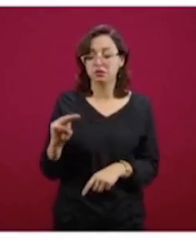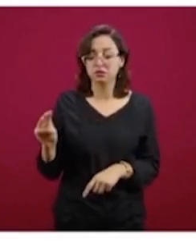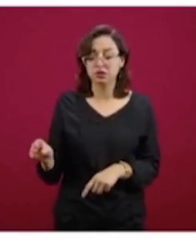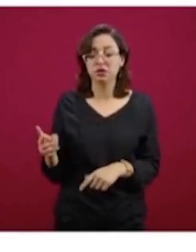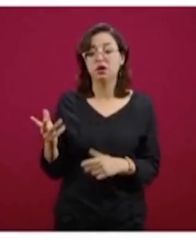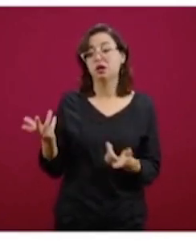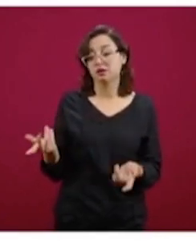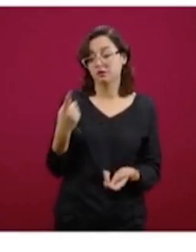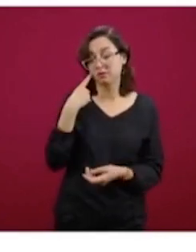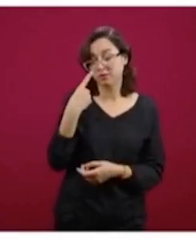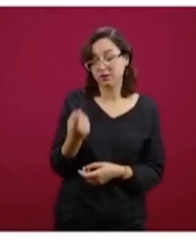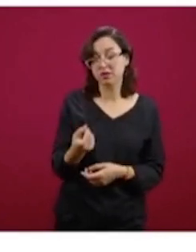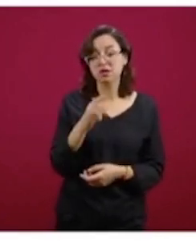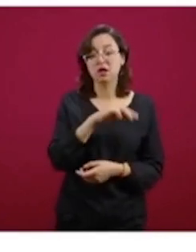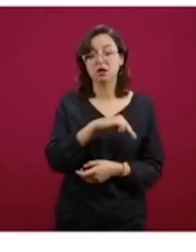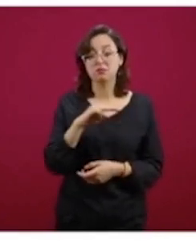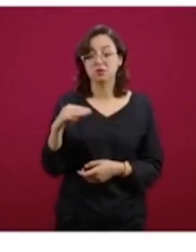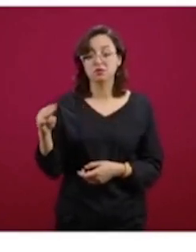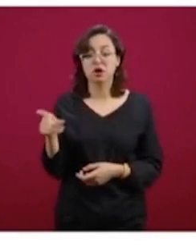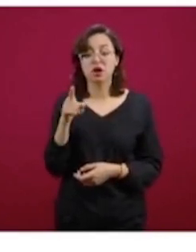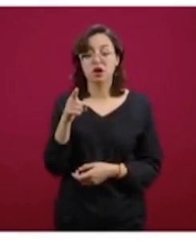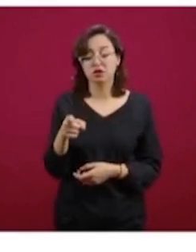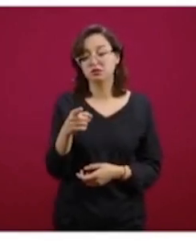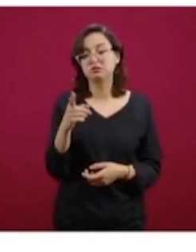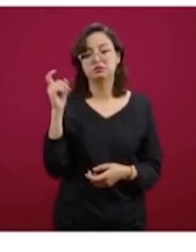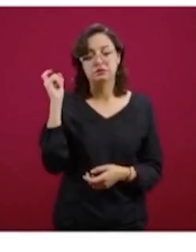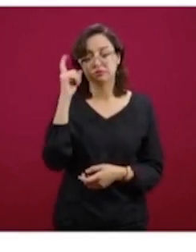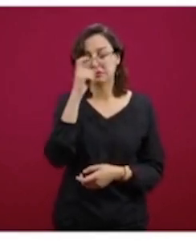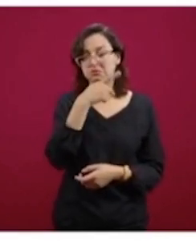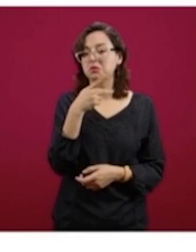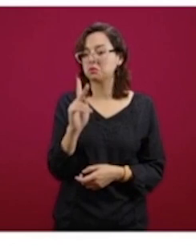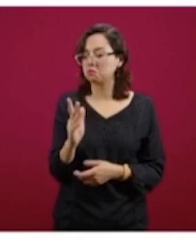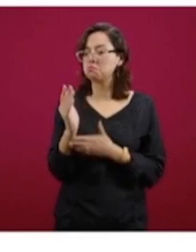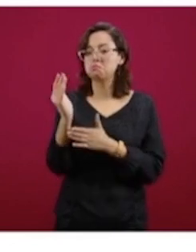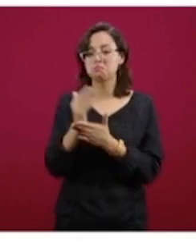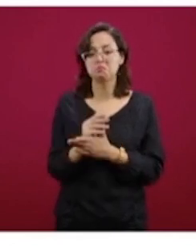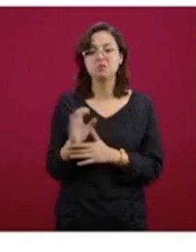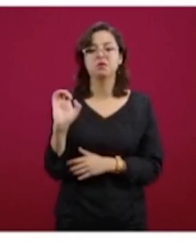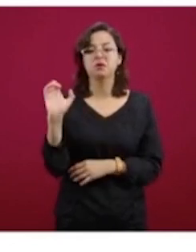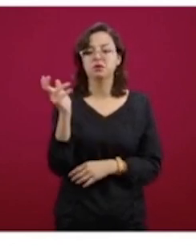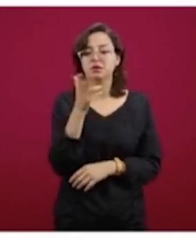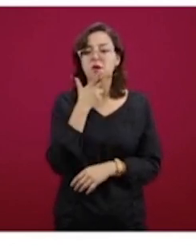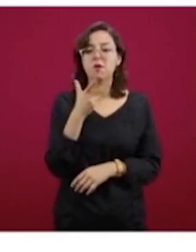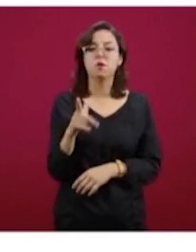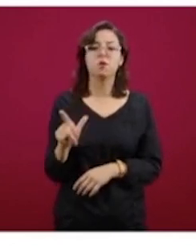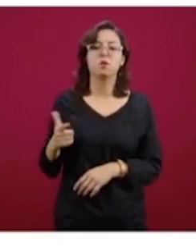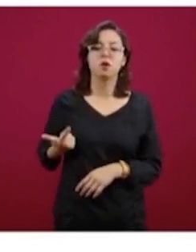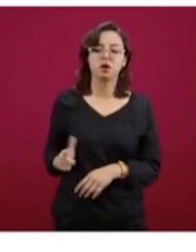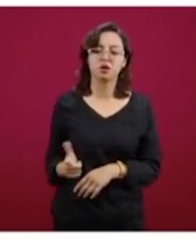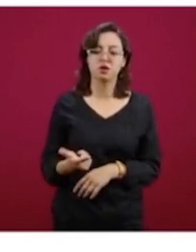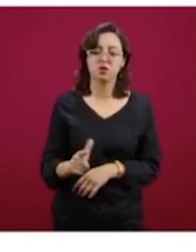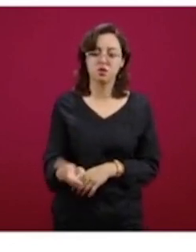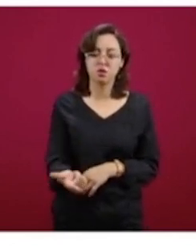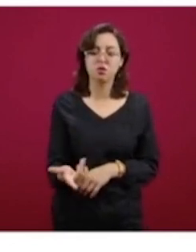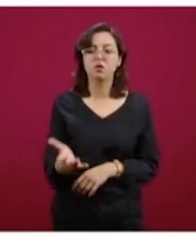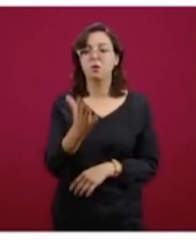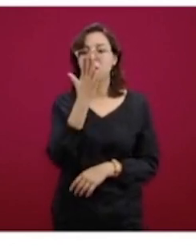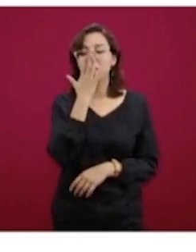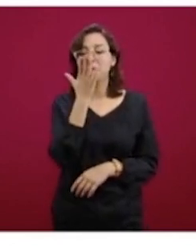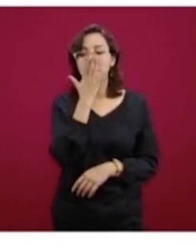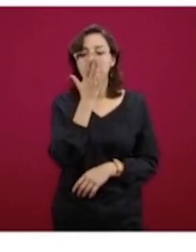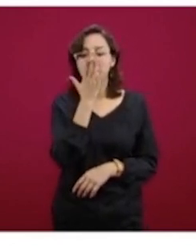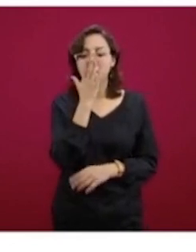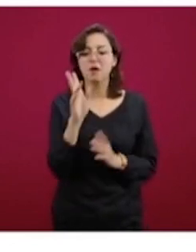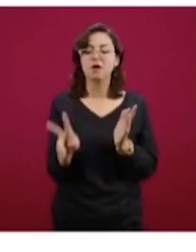fíjense ustedes que es una entidad difícil, Chihuahua, Guanajuato, Sonora